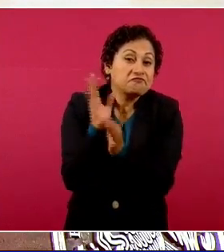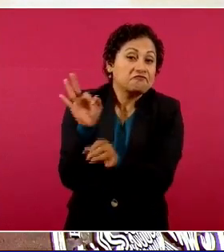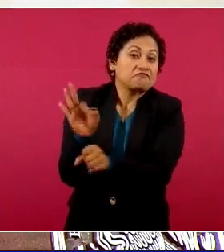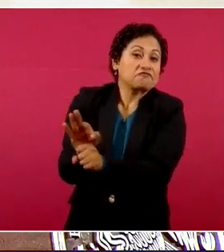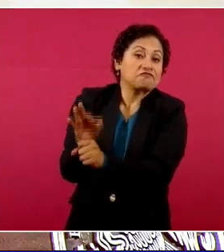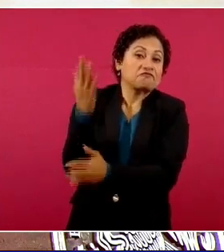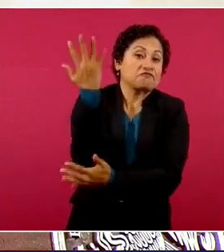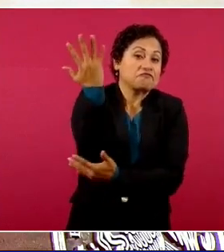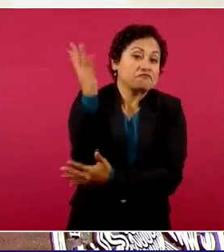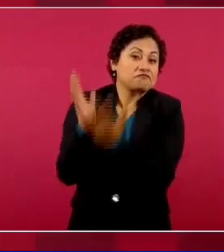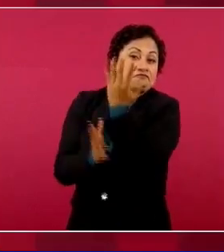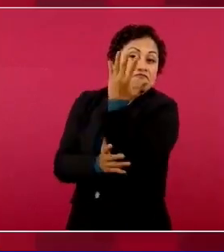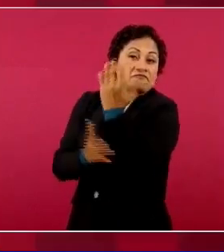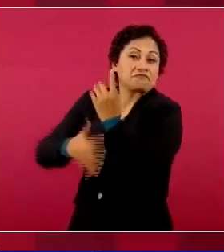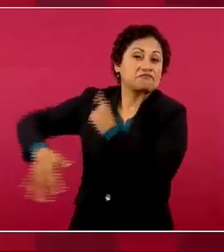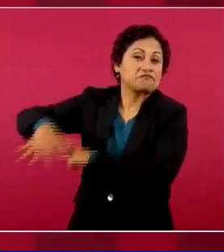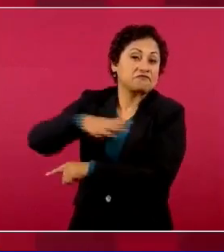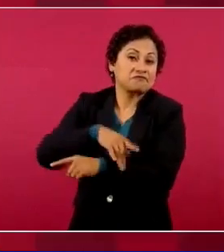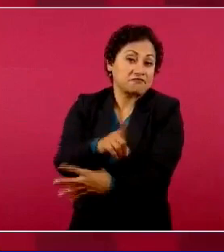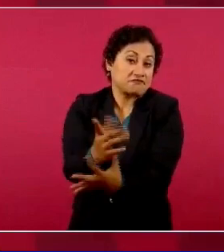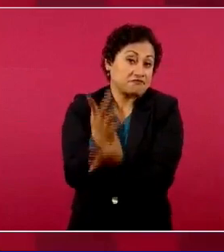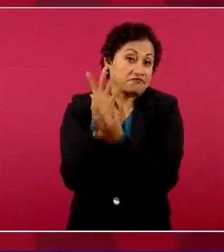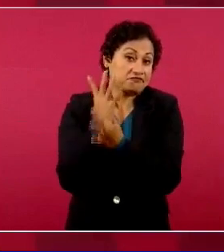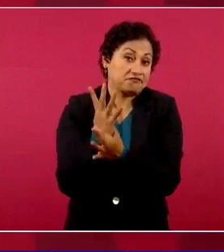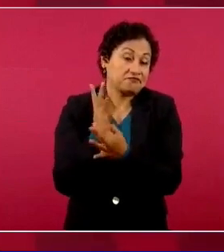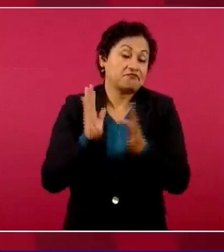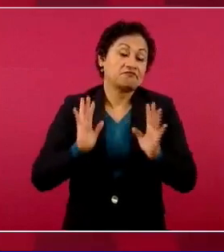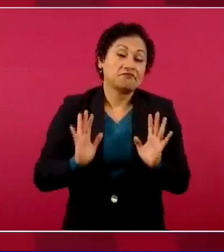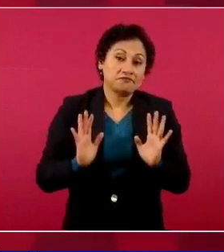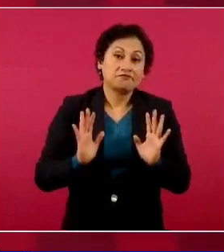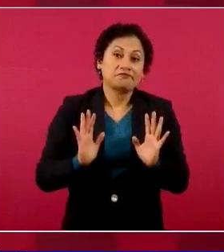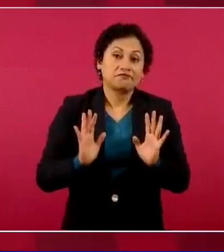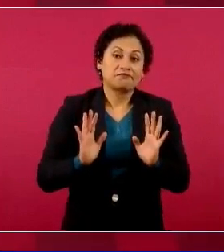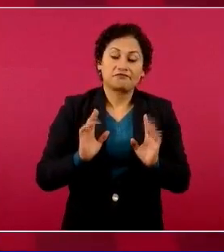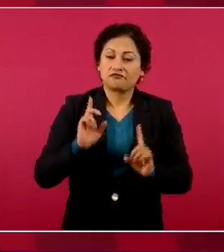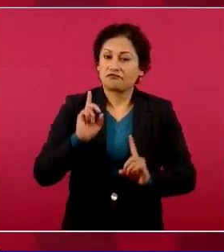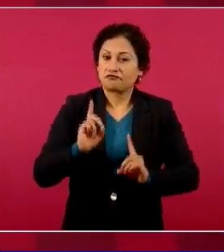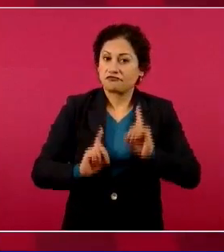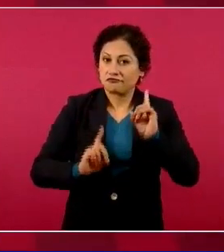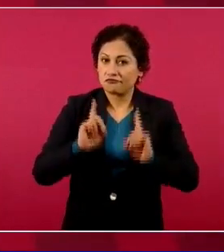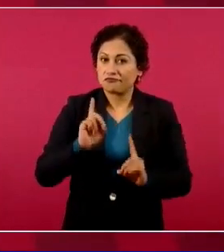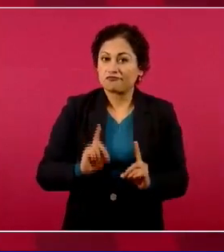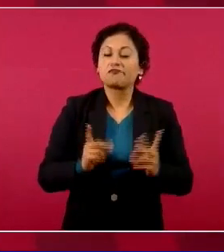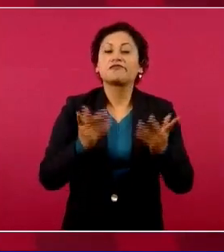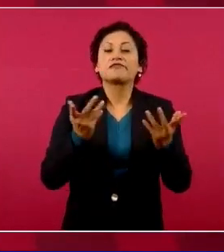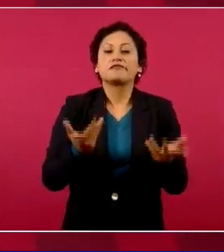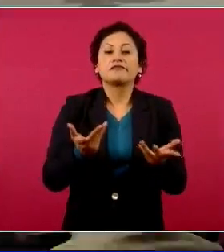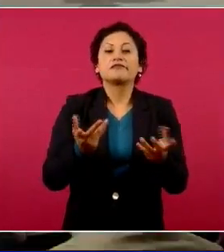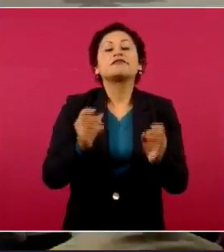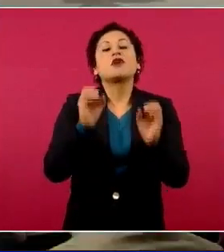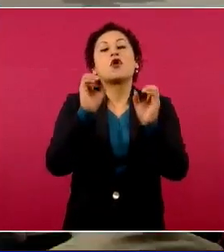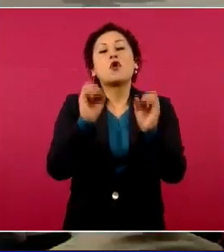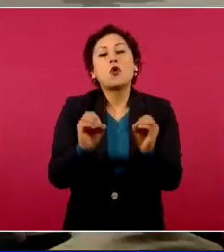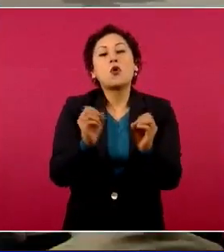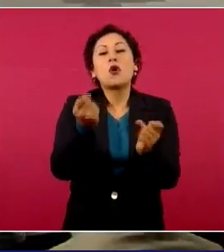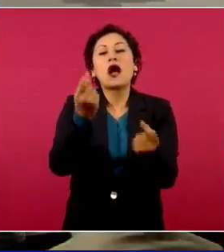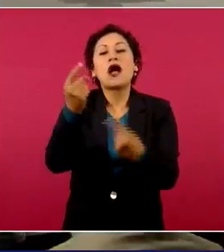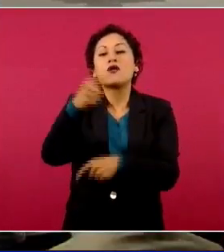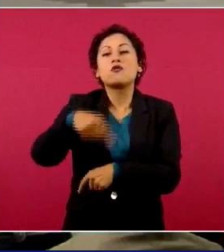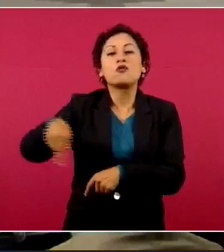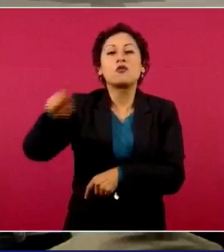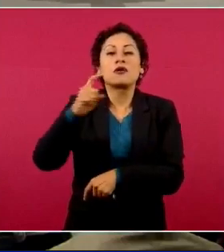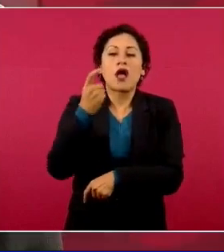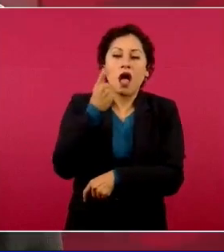o quienes siempre buscan sacar raja.